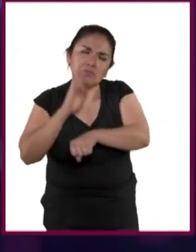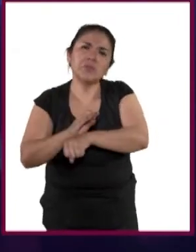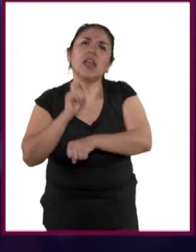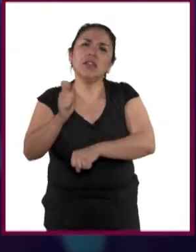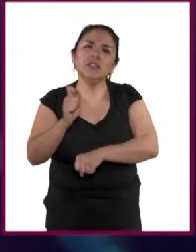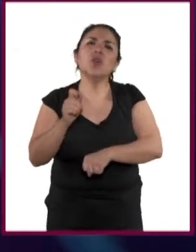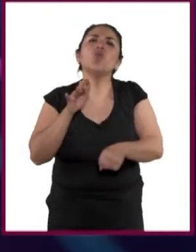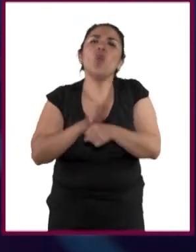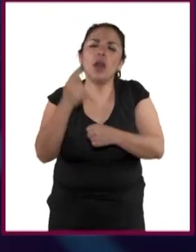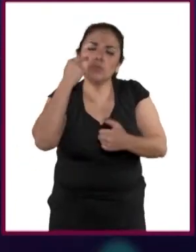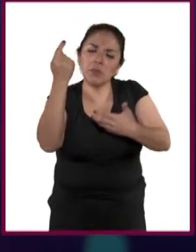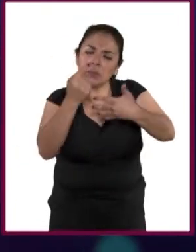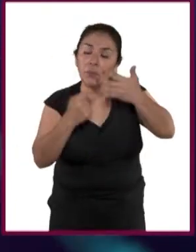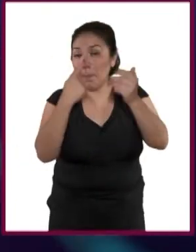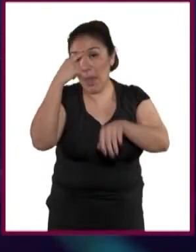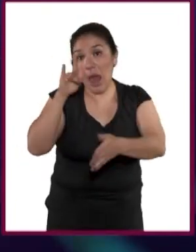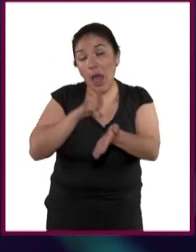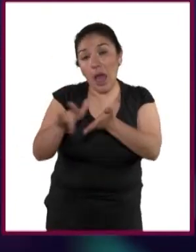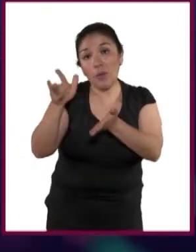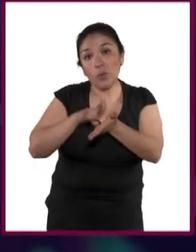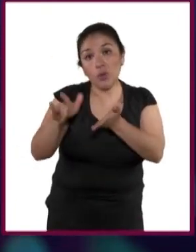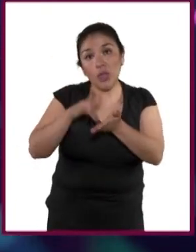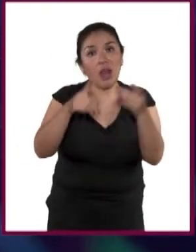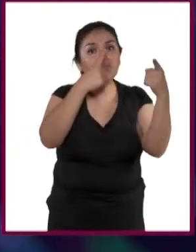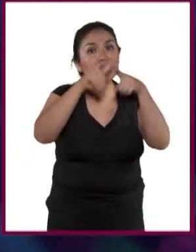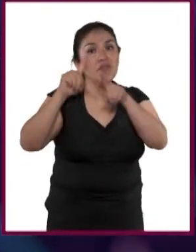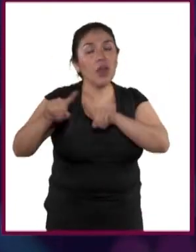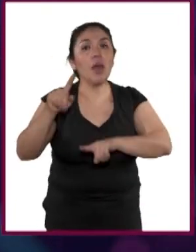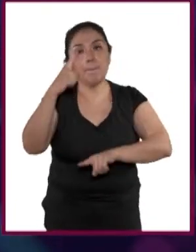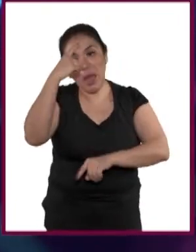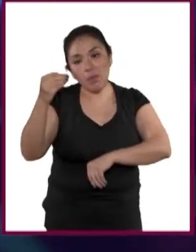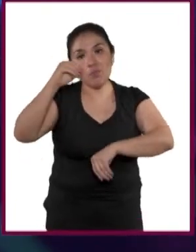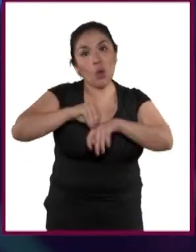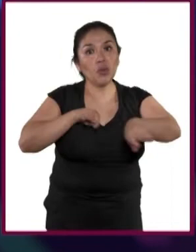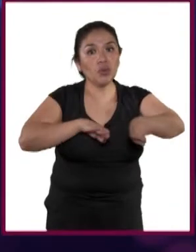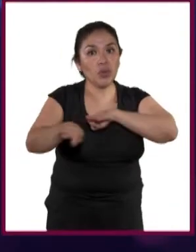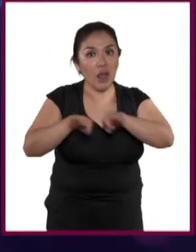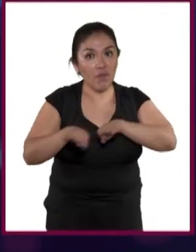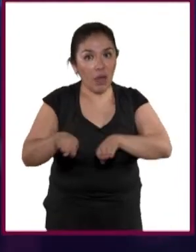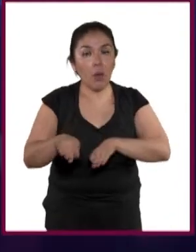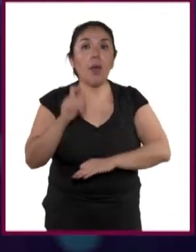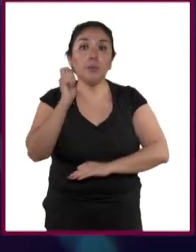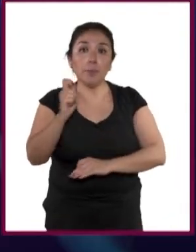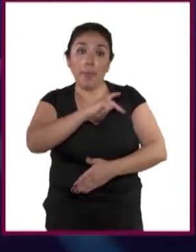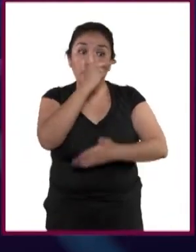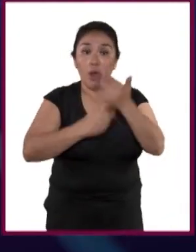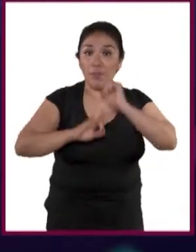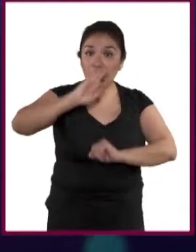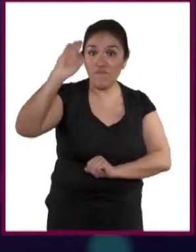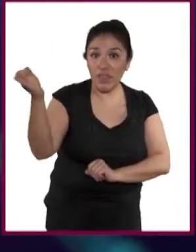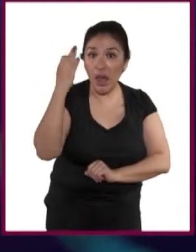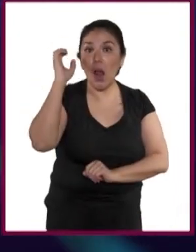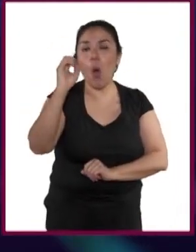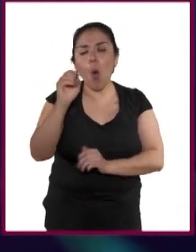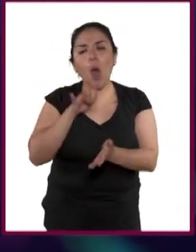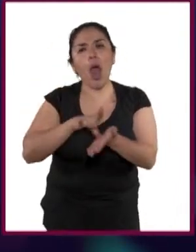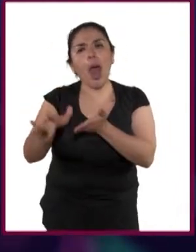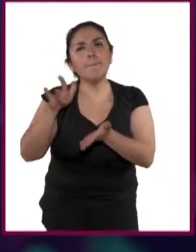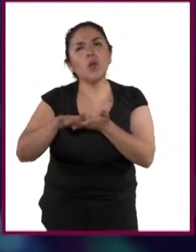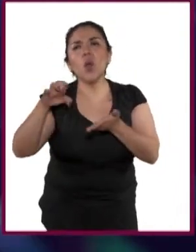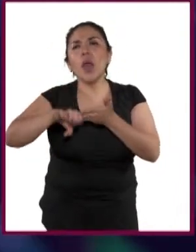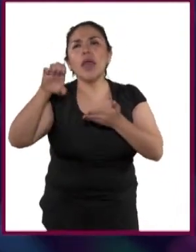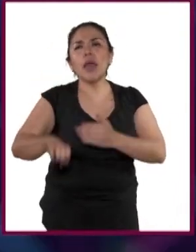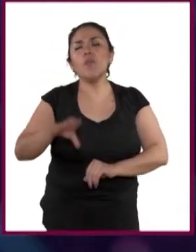los distintos estados tienen, para apoyar diversas iniciativas de empleo, sea en los programas federales o sea en